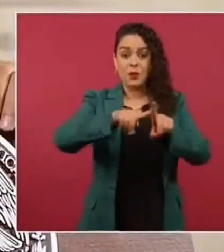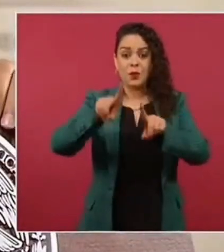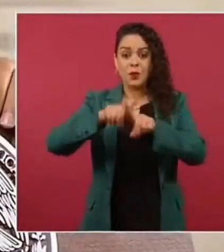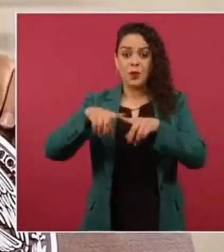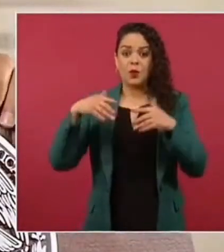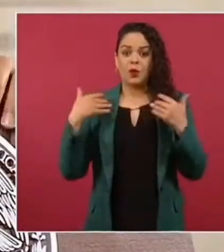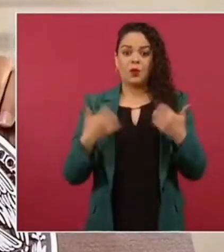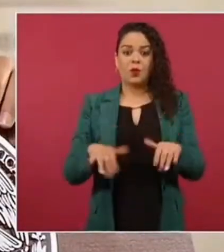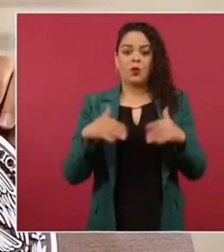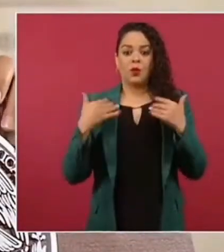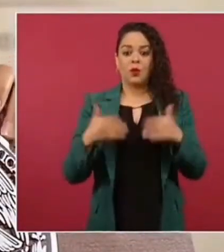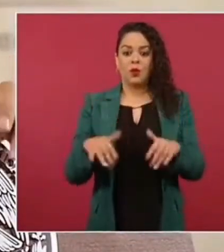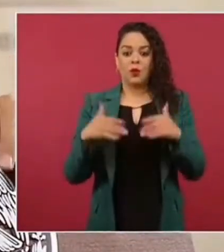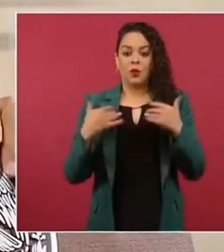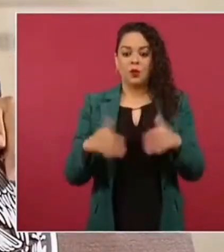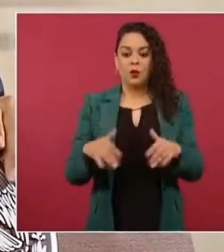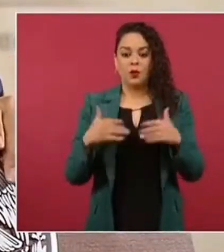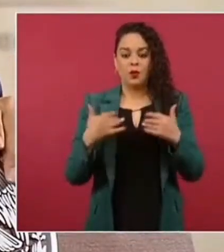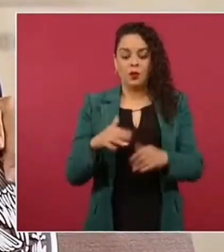más